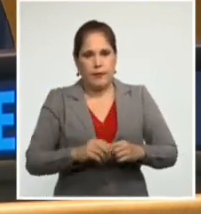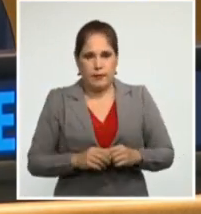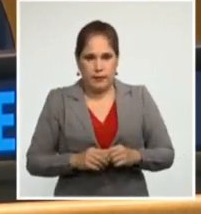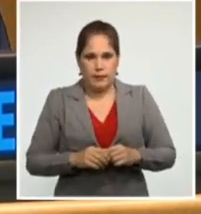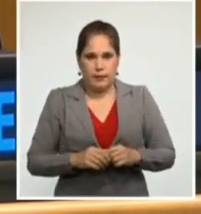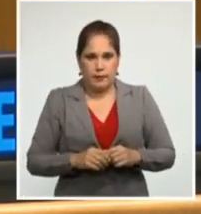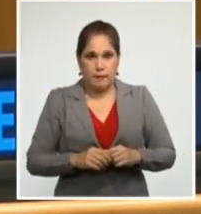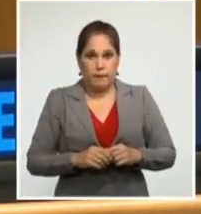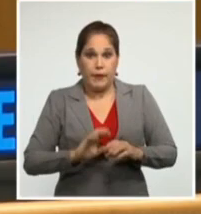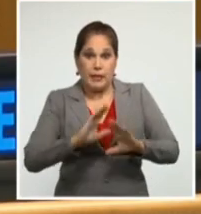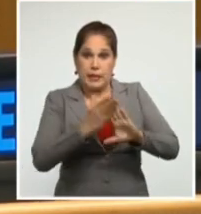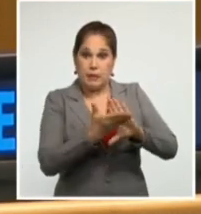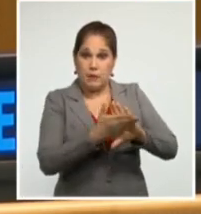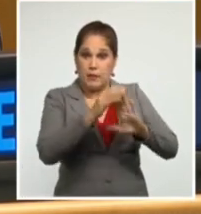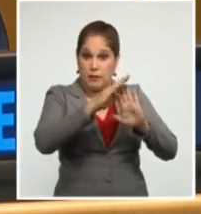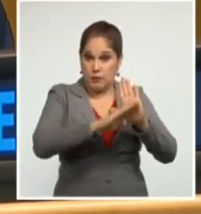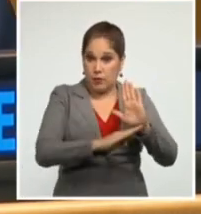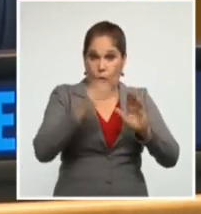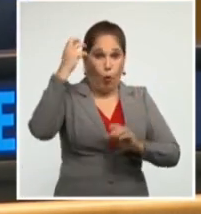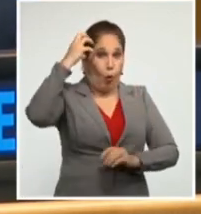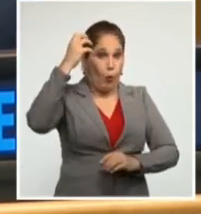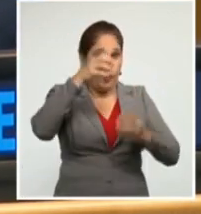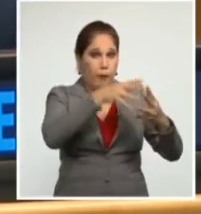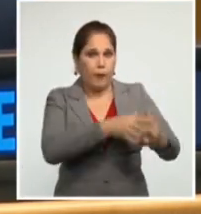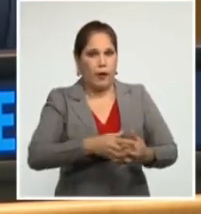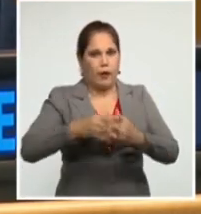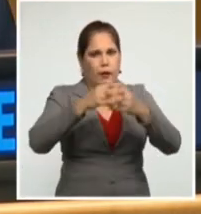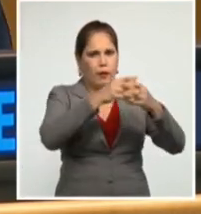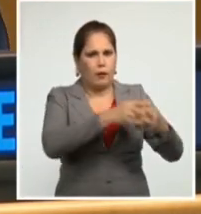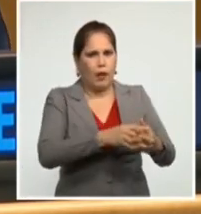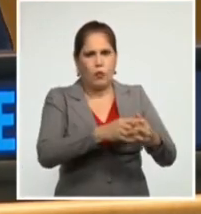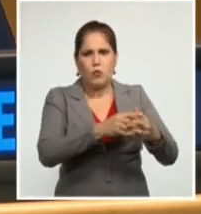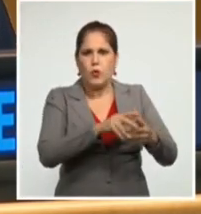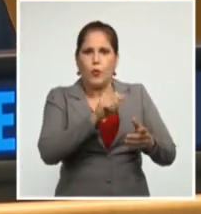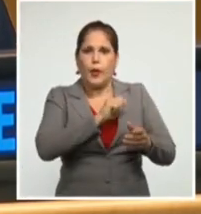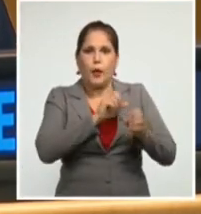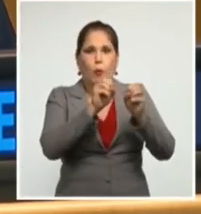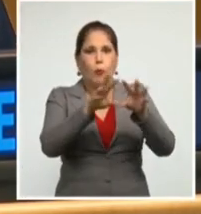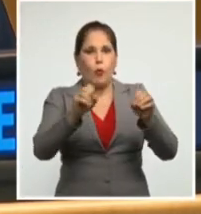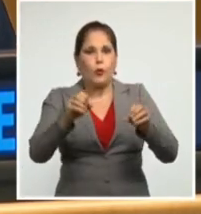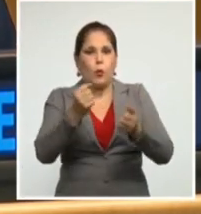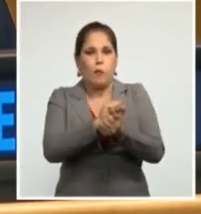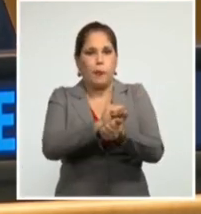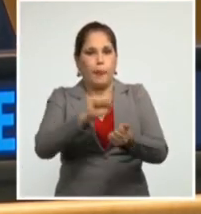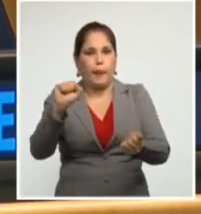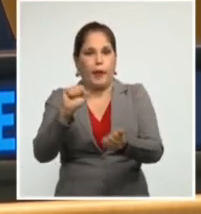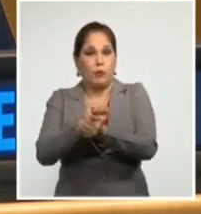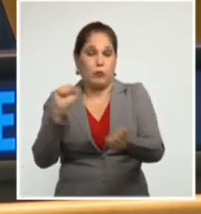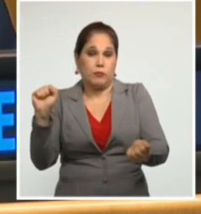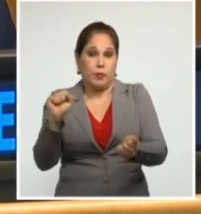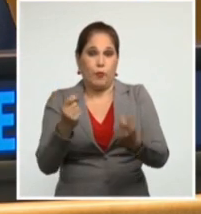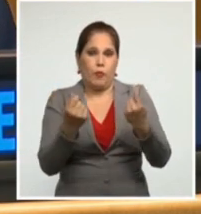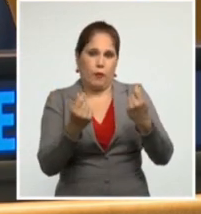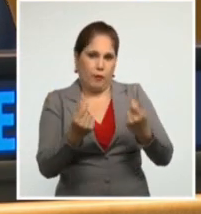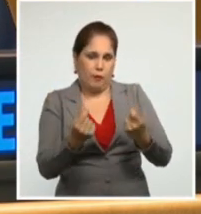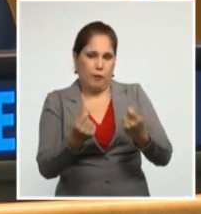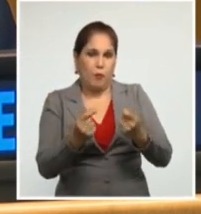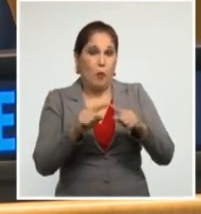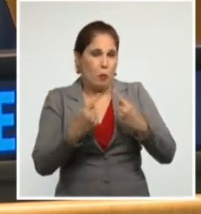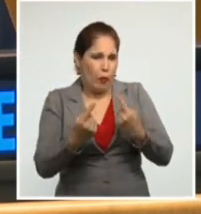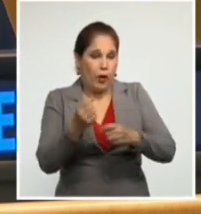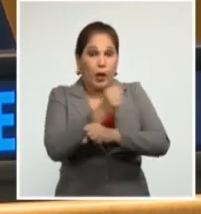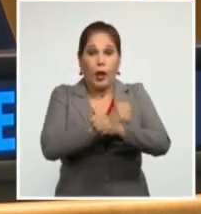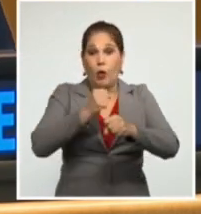Así, el gobierno de los Estados Unidos de América se ha convertido en un promotor del terrorismo económico, al utilizar la